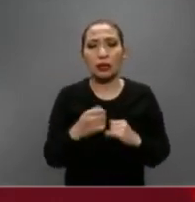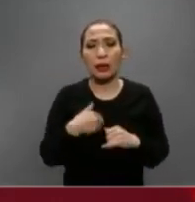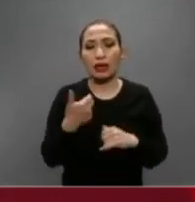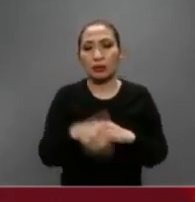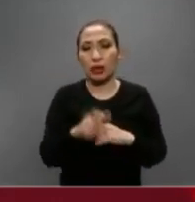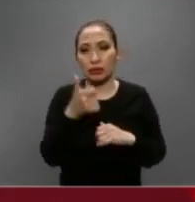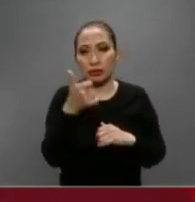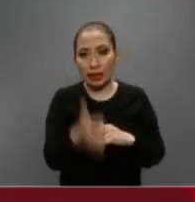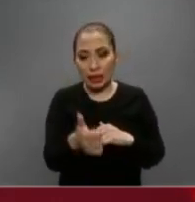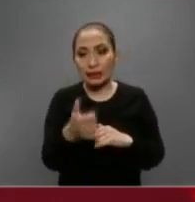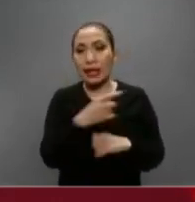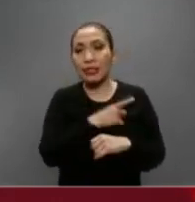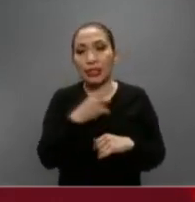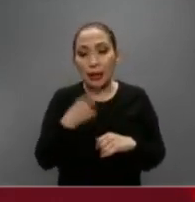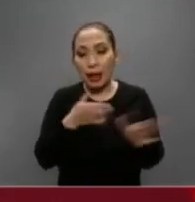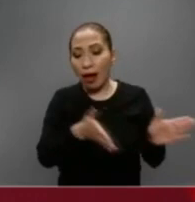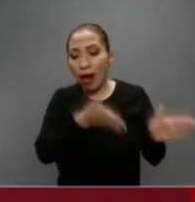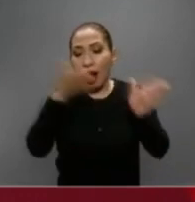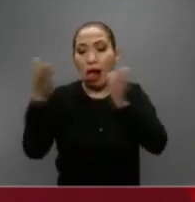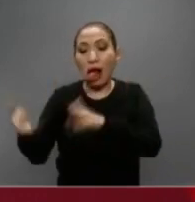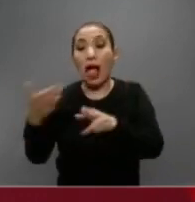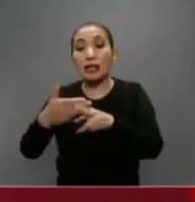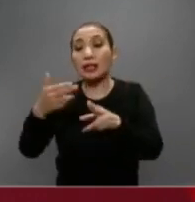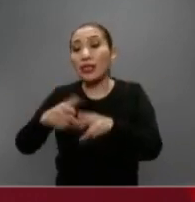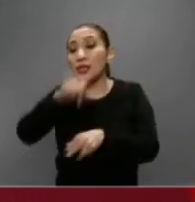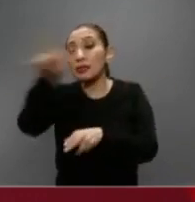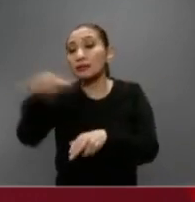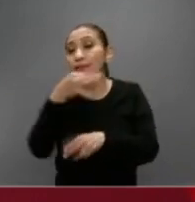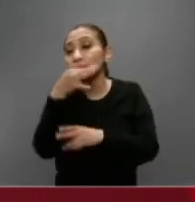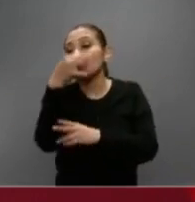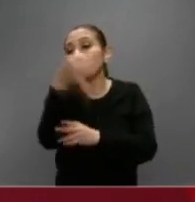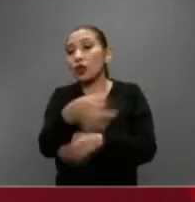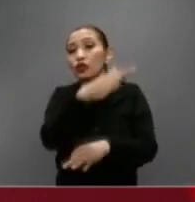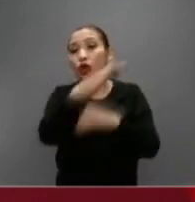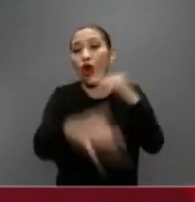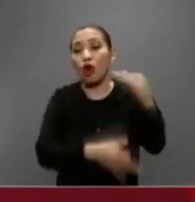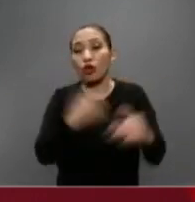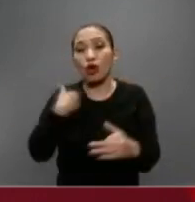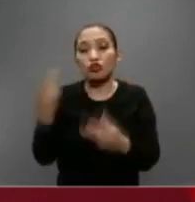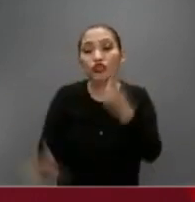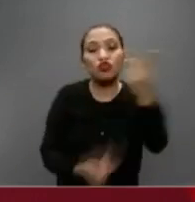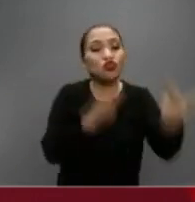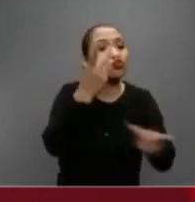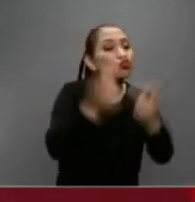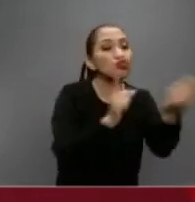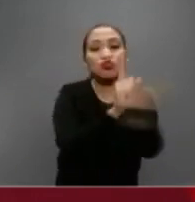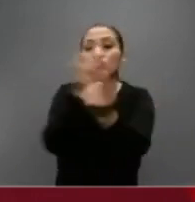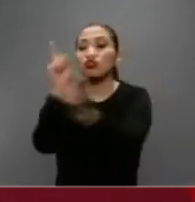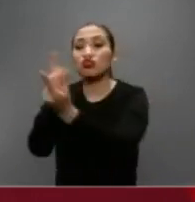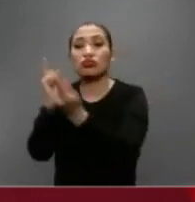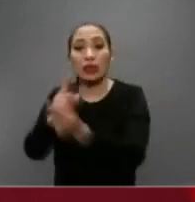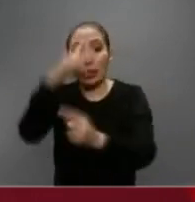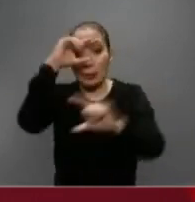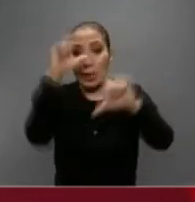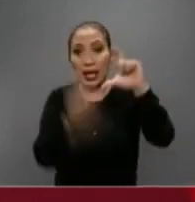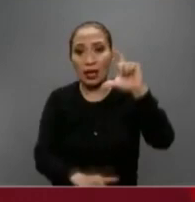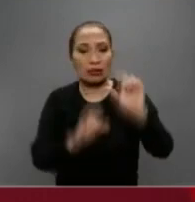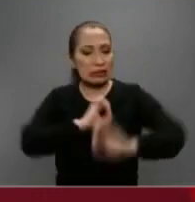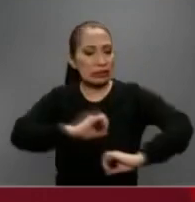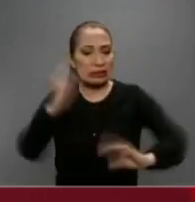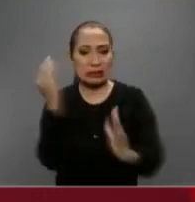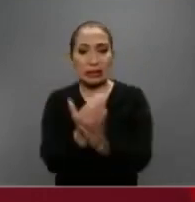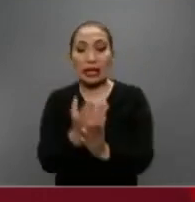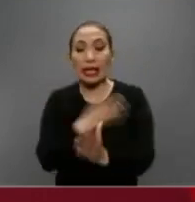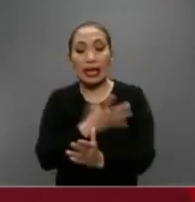la medida seis, se deberán postergar hasta nuevo aviso todos los censos y encuestas a realizarse en territorio nacional